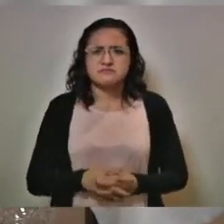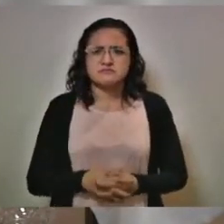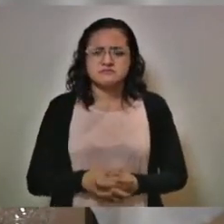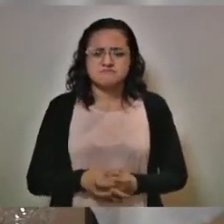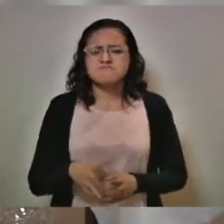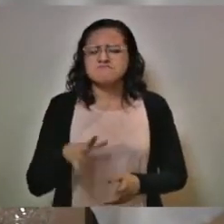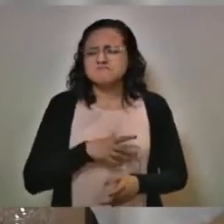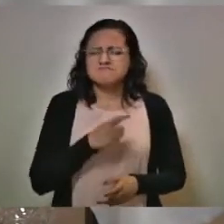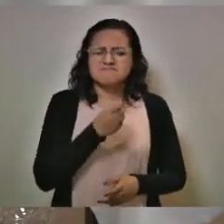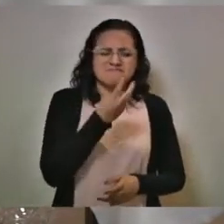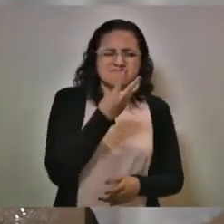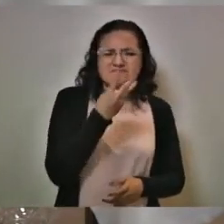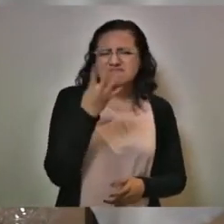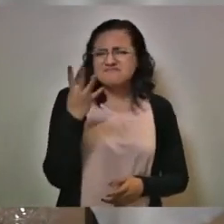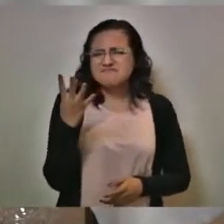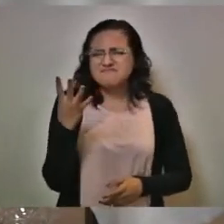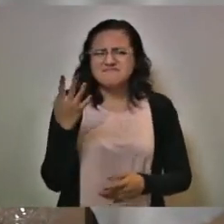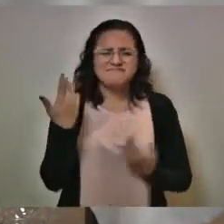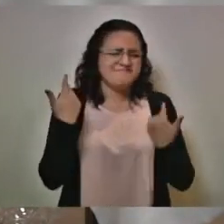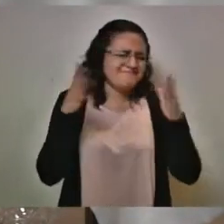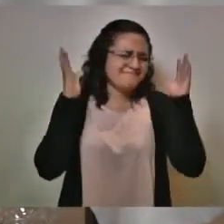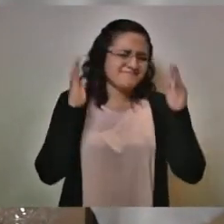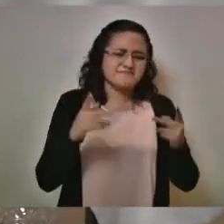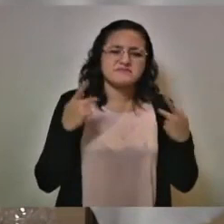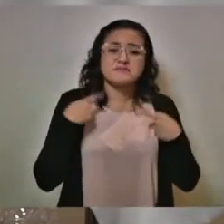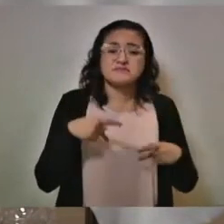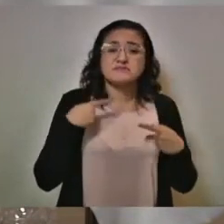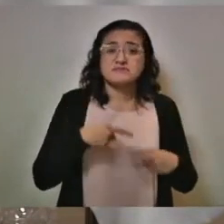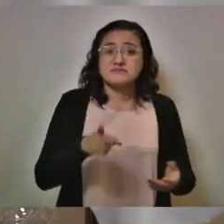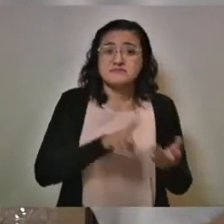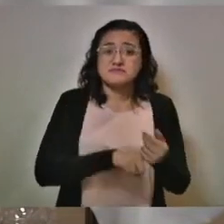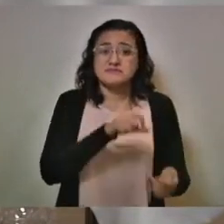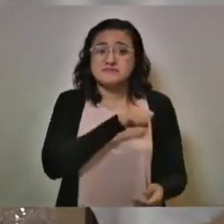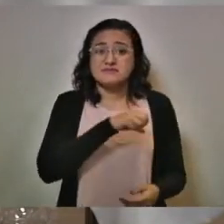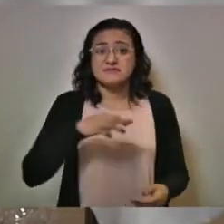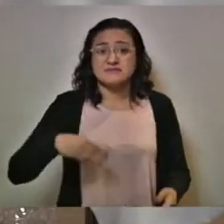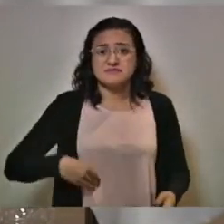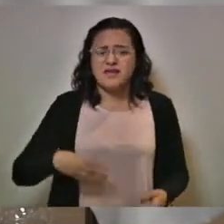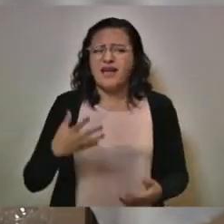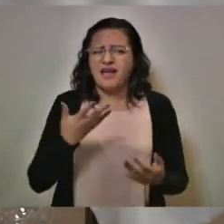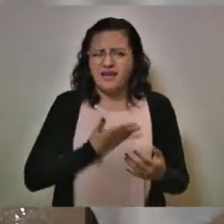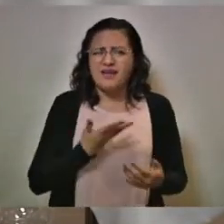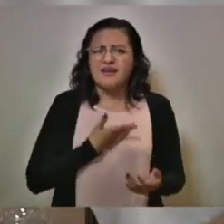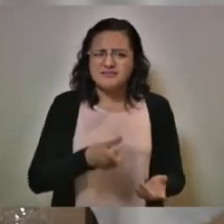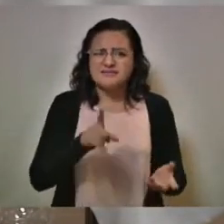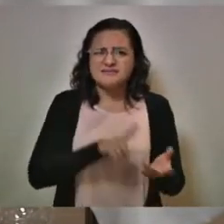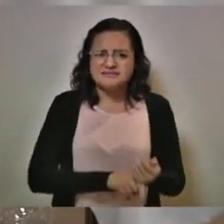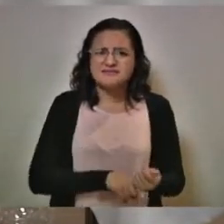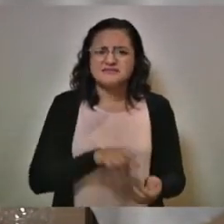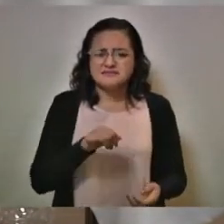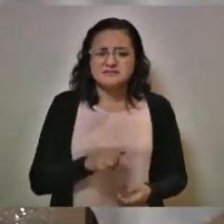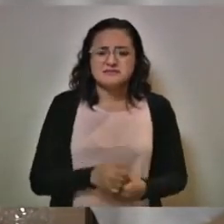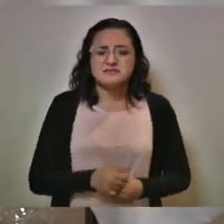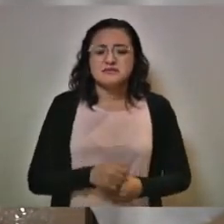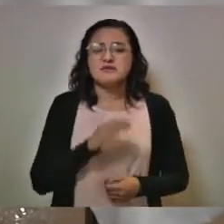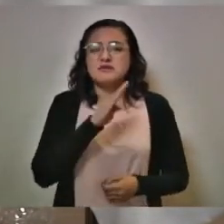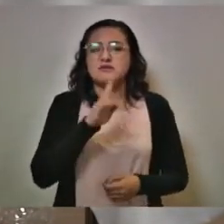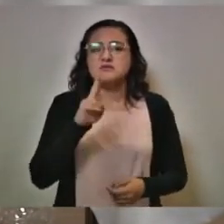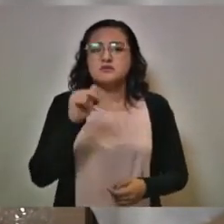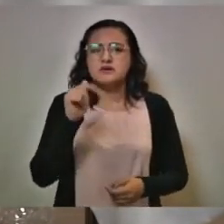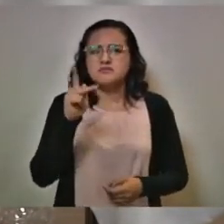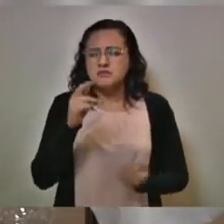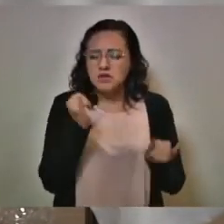Hay tres, cuatro gente, bueno, hasta gente del ayuntamiento hay y de la UAP